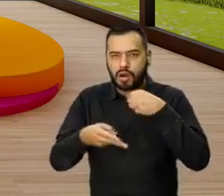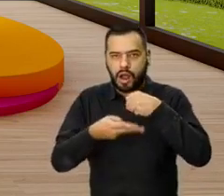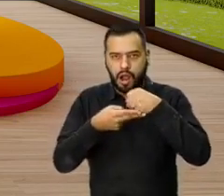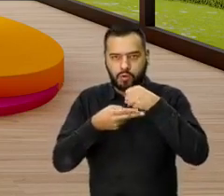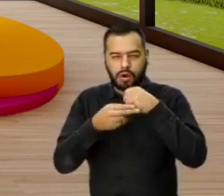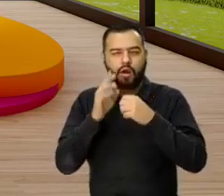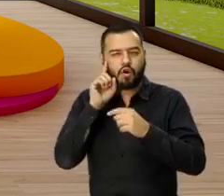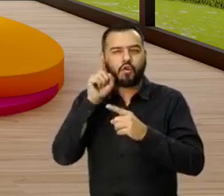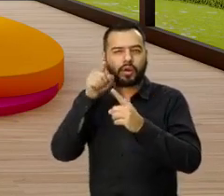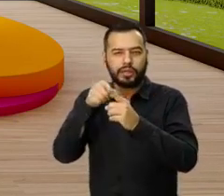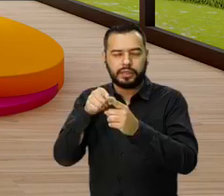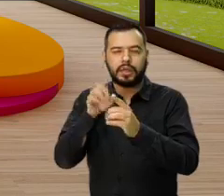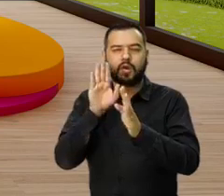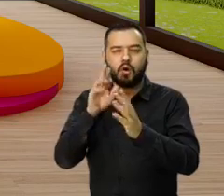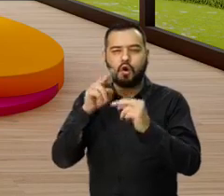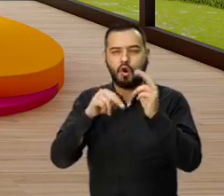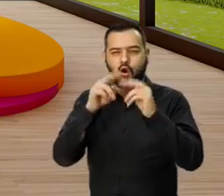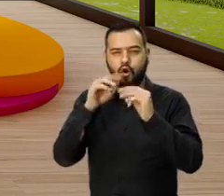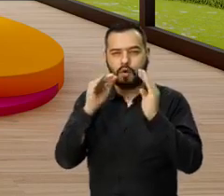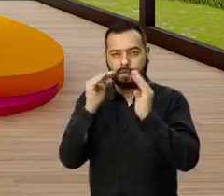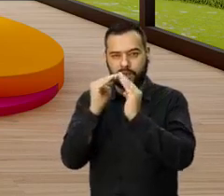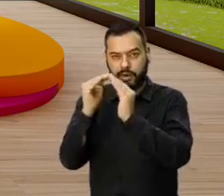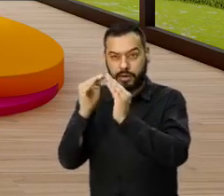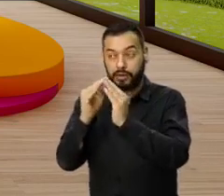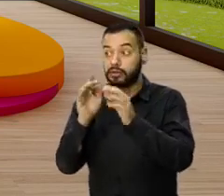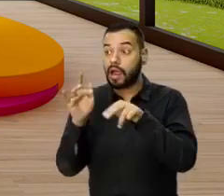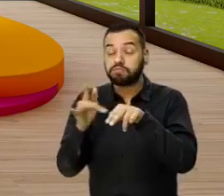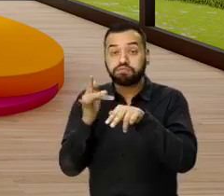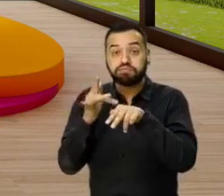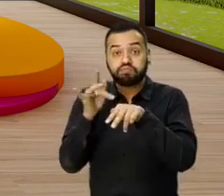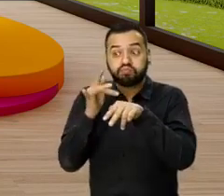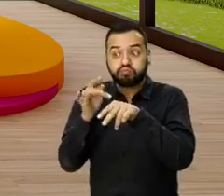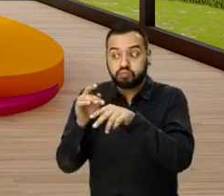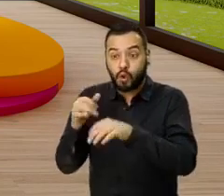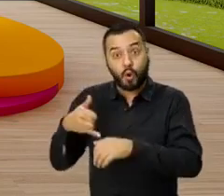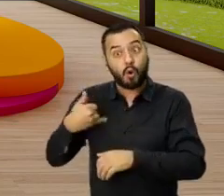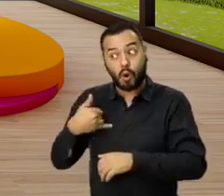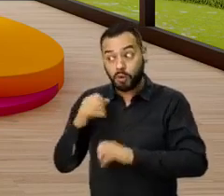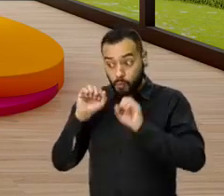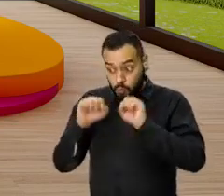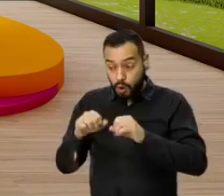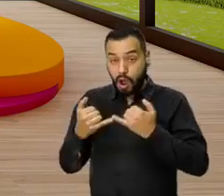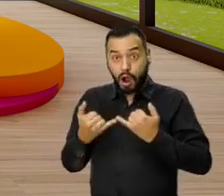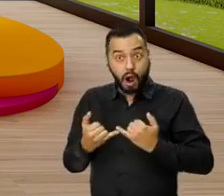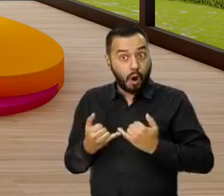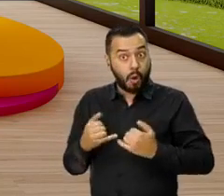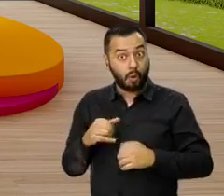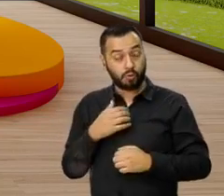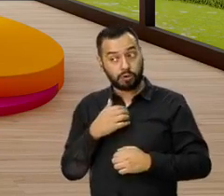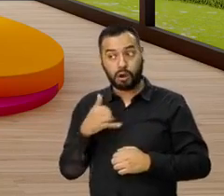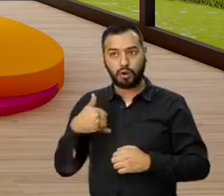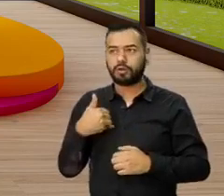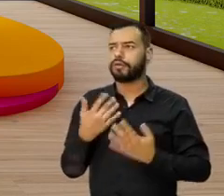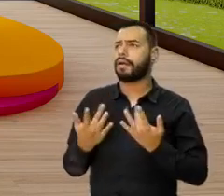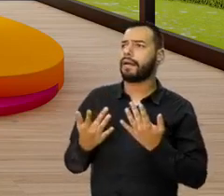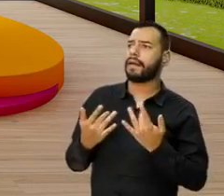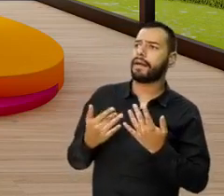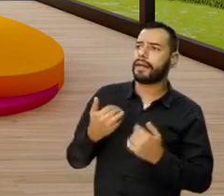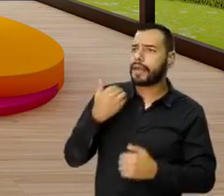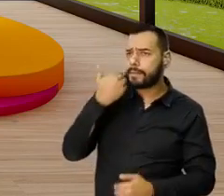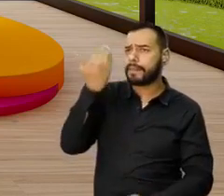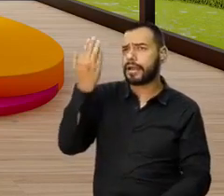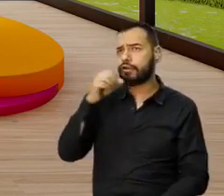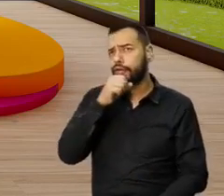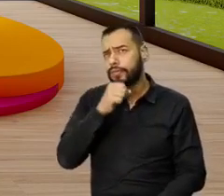compra de su vivienda. Claro, porque mira que ya se está incentivando a los jóvenes a decirles, ya la puedes tener. Y no de pronto uno esperara y uno